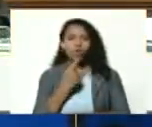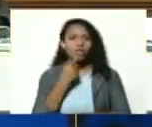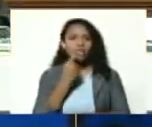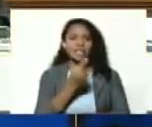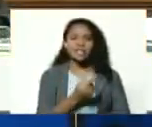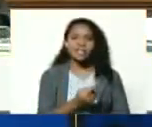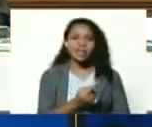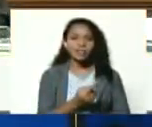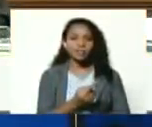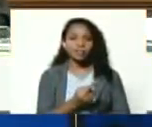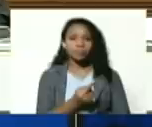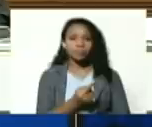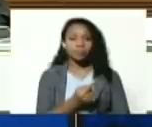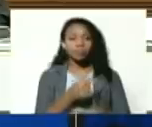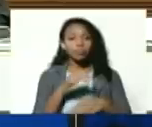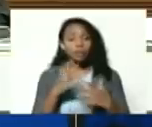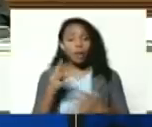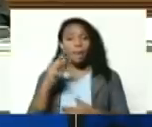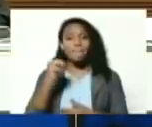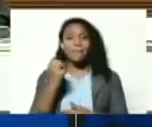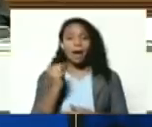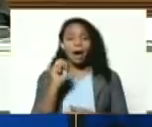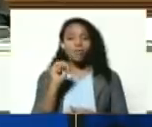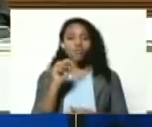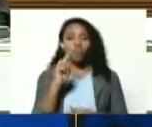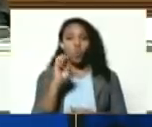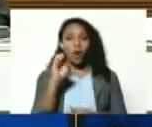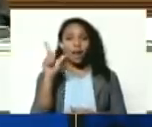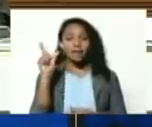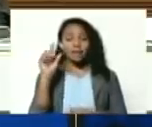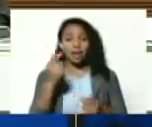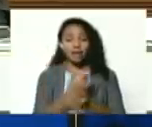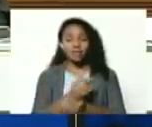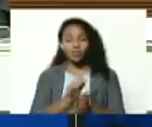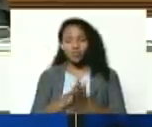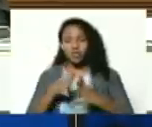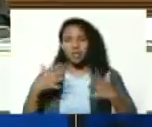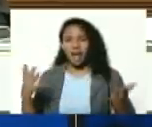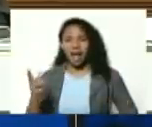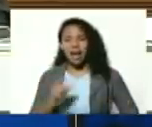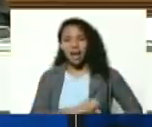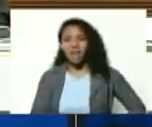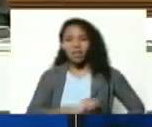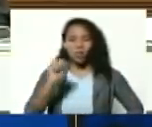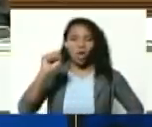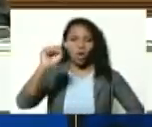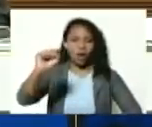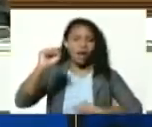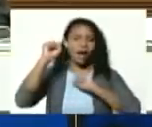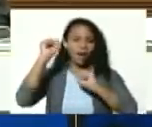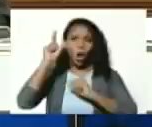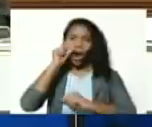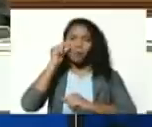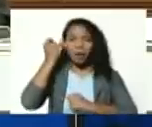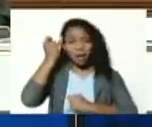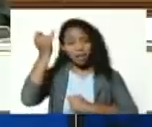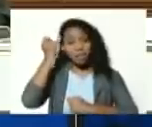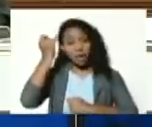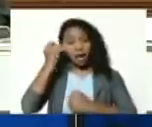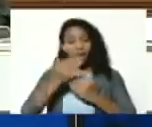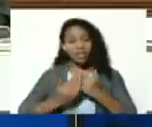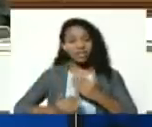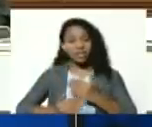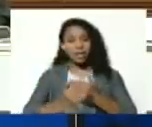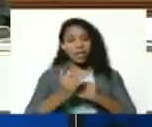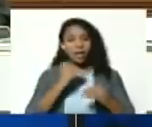que Manuel Piar fue un gran libertador un gran héroe y un hombre de ideas avanzadas